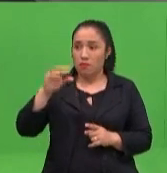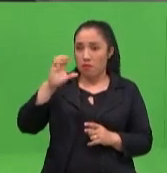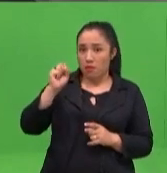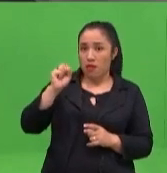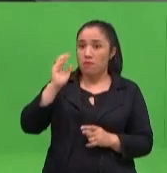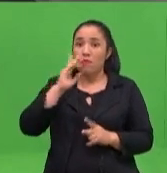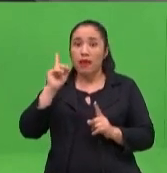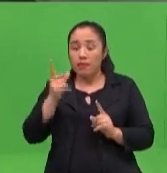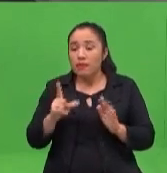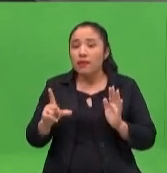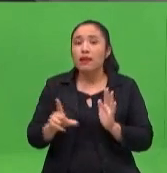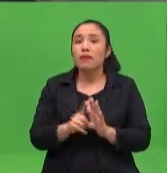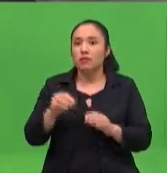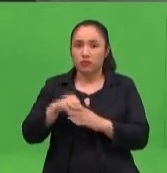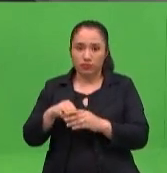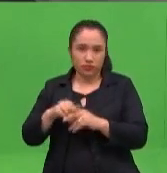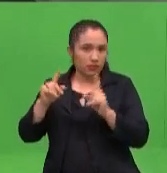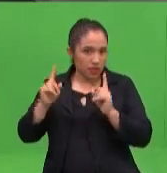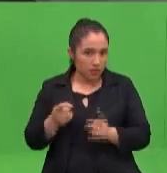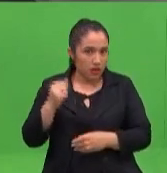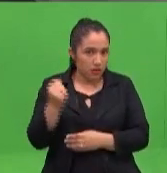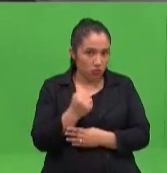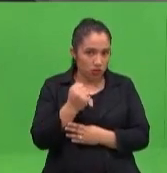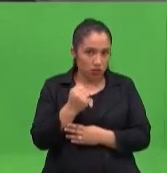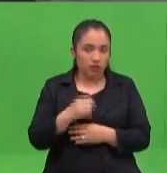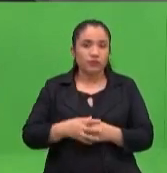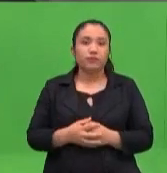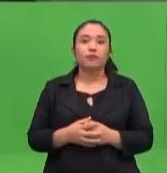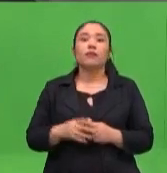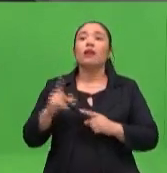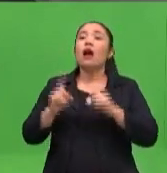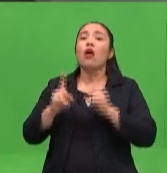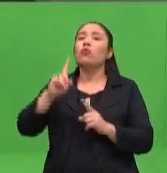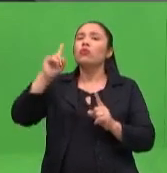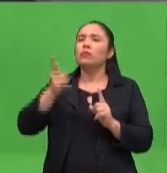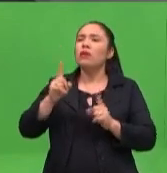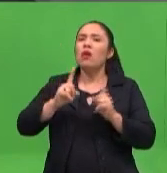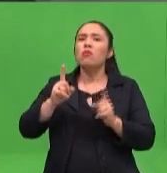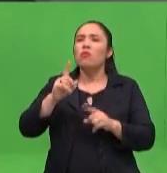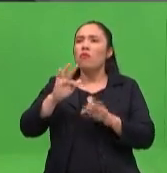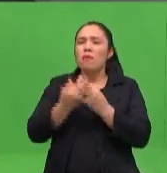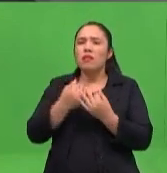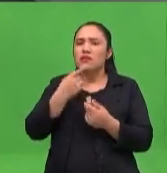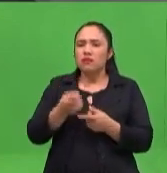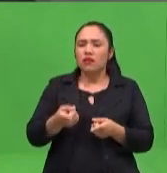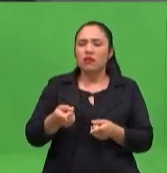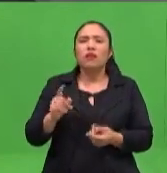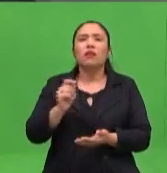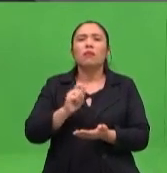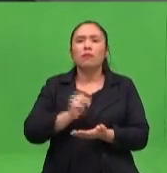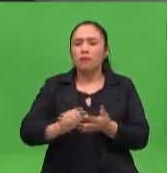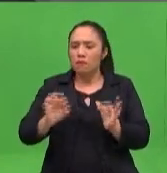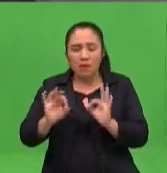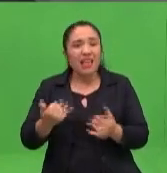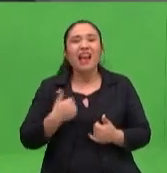por comodidad, como muchas familias lo hacen. Y, bueno, terminó toda la tarea, hizo todo lo que tenía que hacer y le dejo el celular para